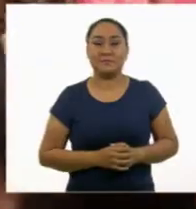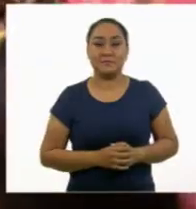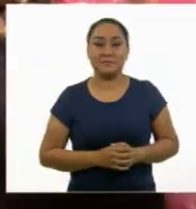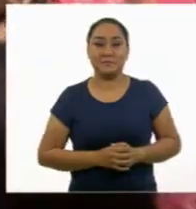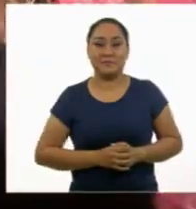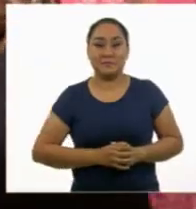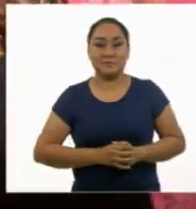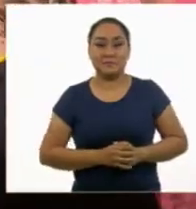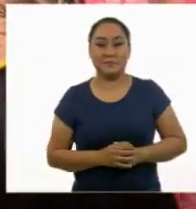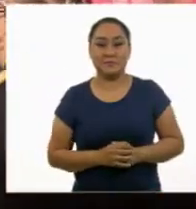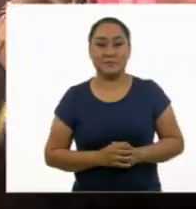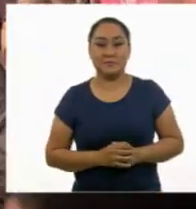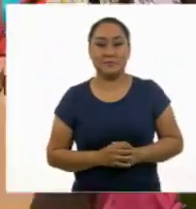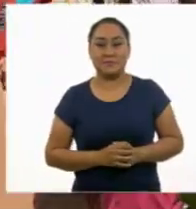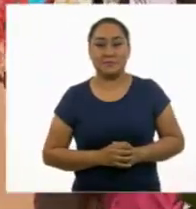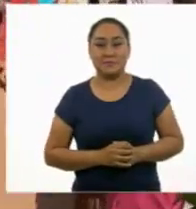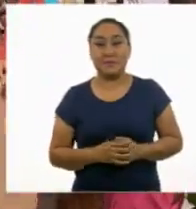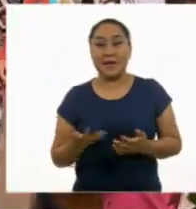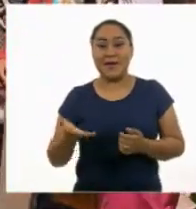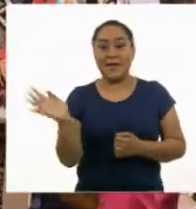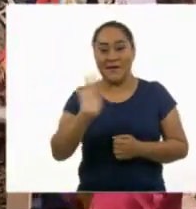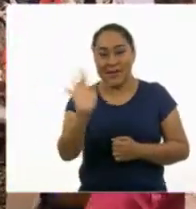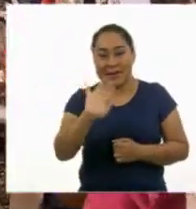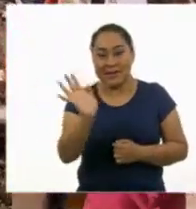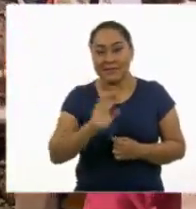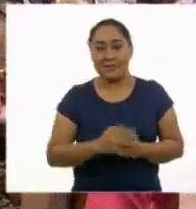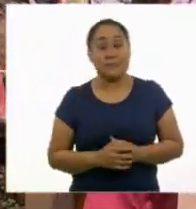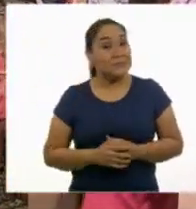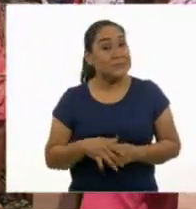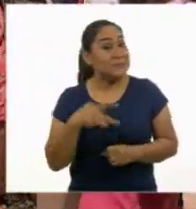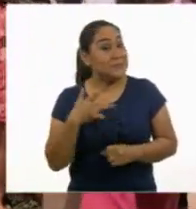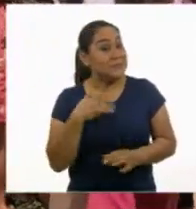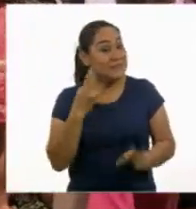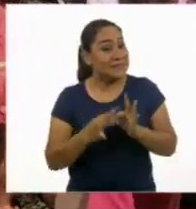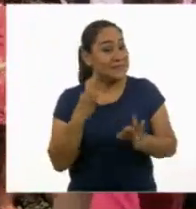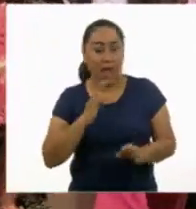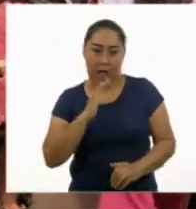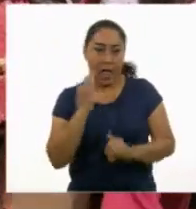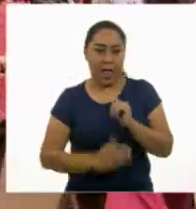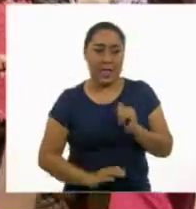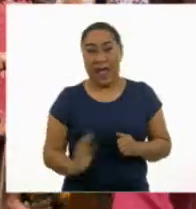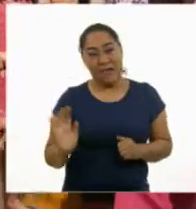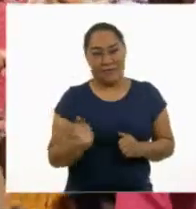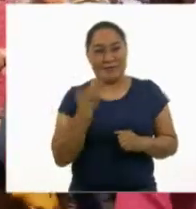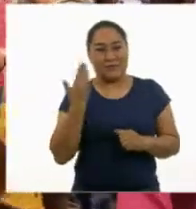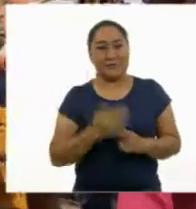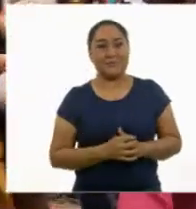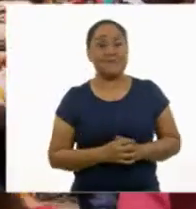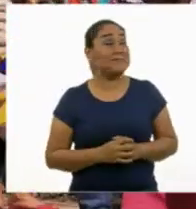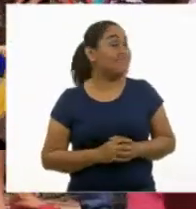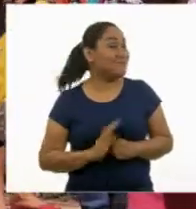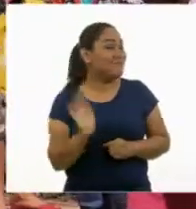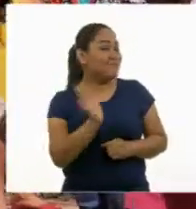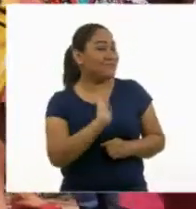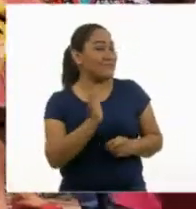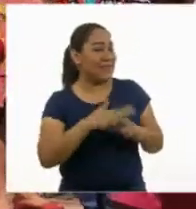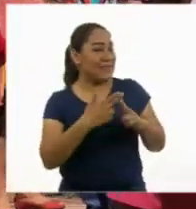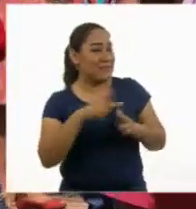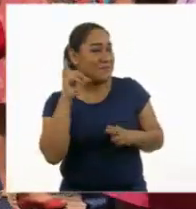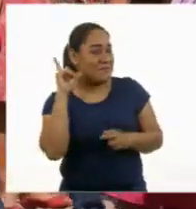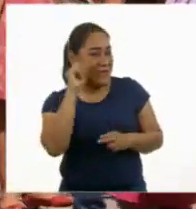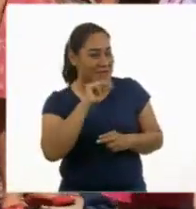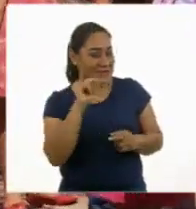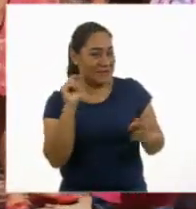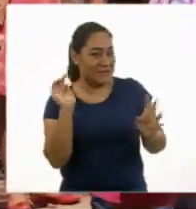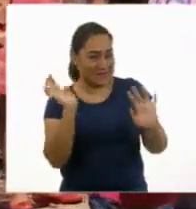Perdón, con permiso. Hola. Hola. ¿Lista? Sí, ya acabamos. Vamos. Bueno, hasta mañana. Adiós. Bye.